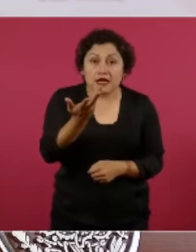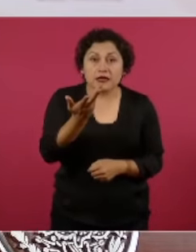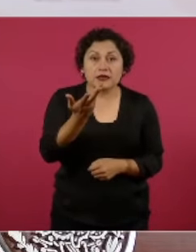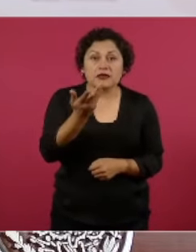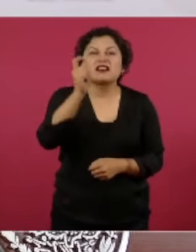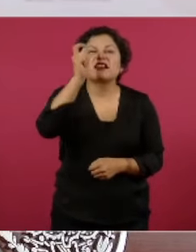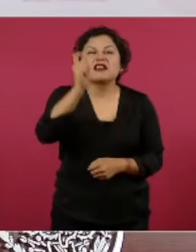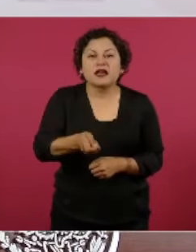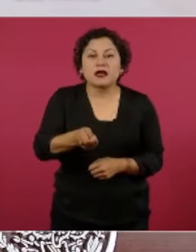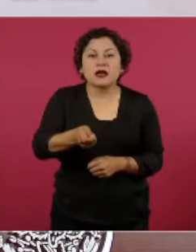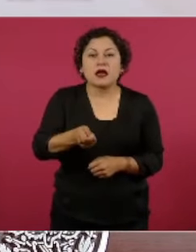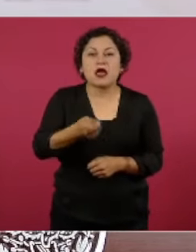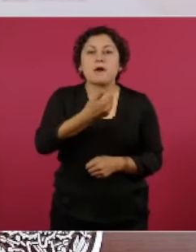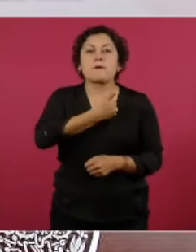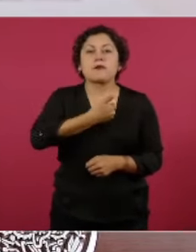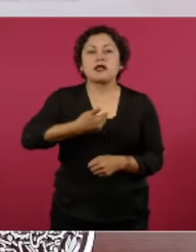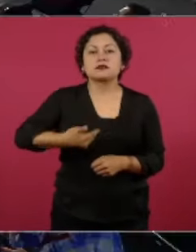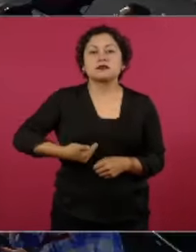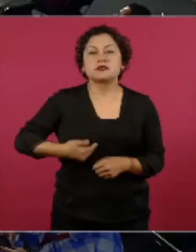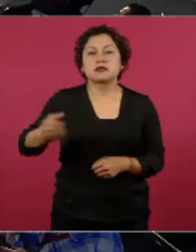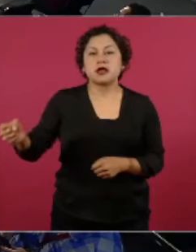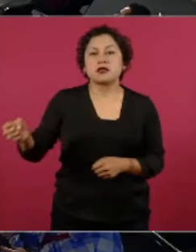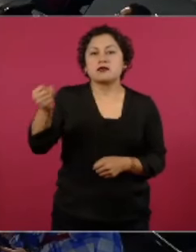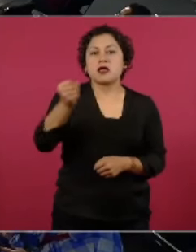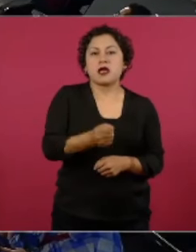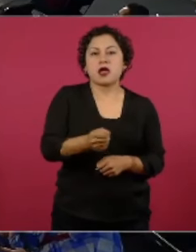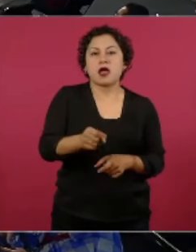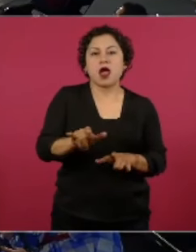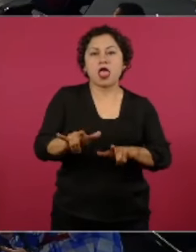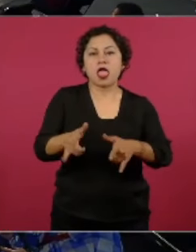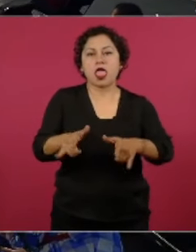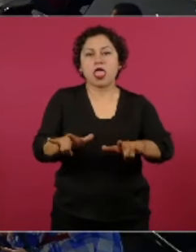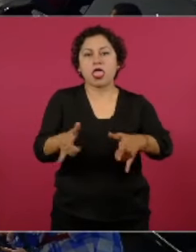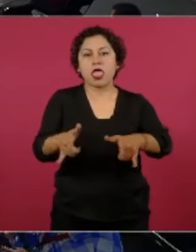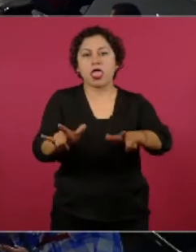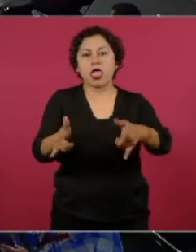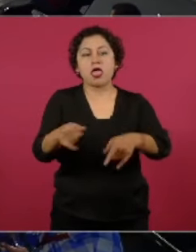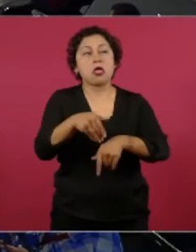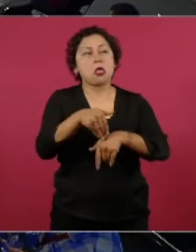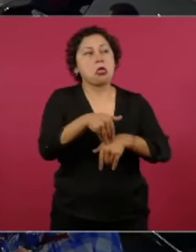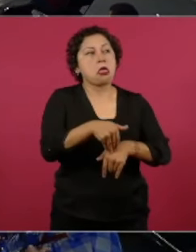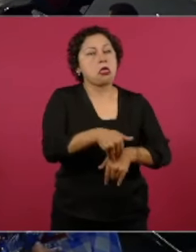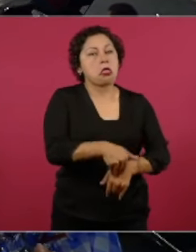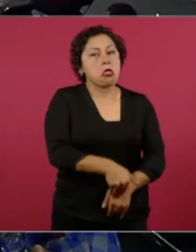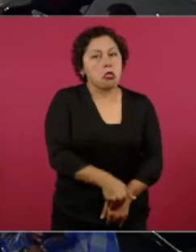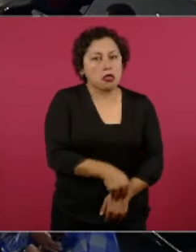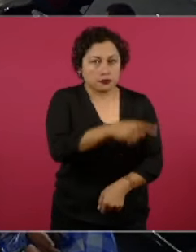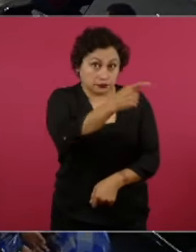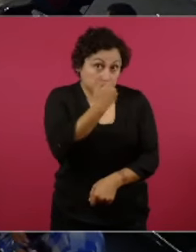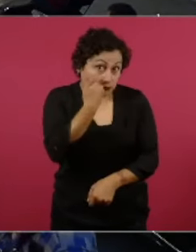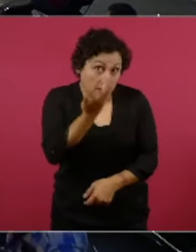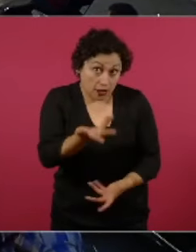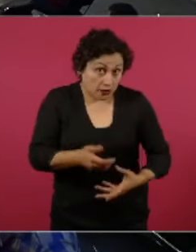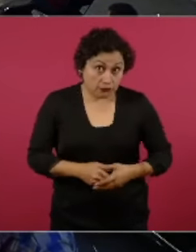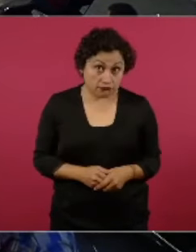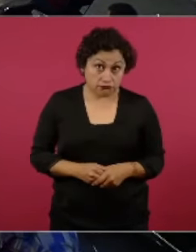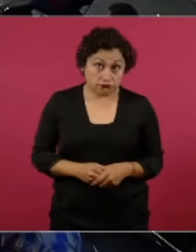o un presidente